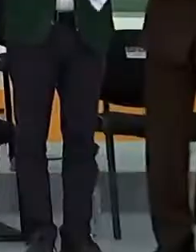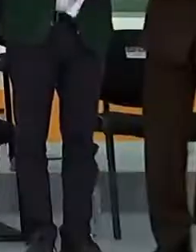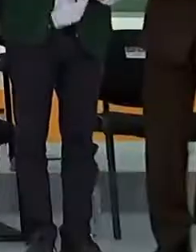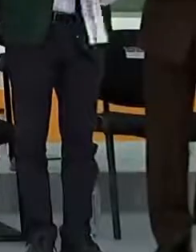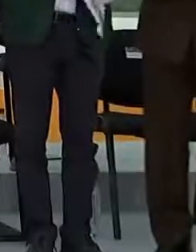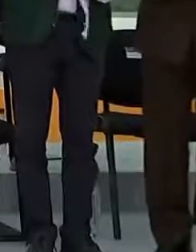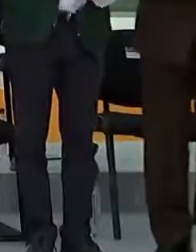¡Conchílalo!